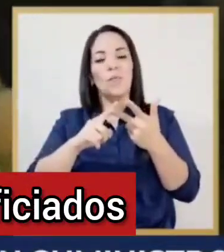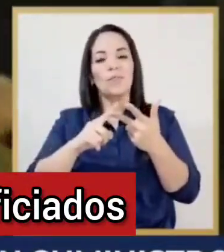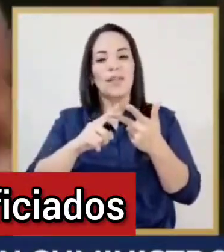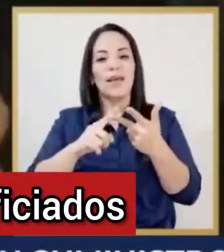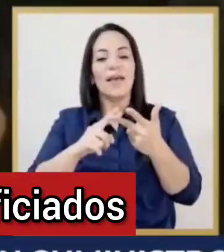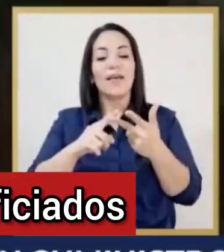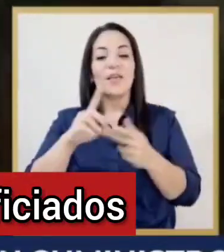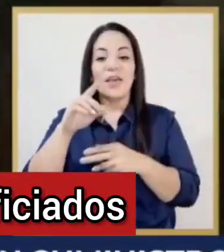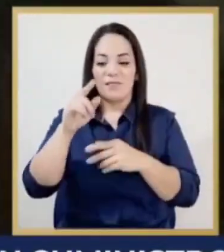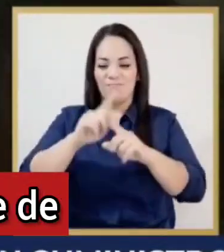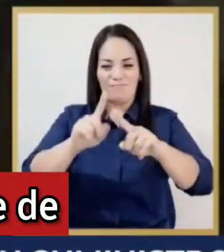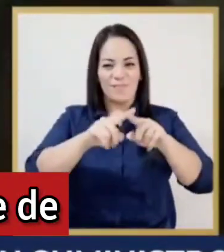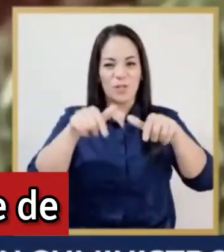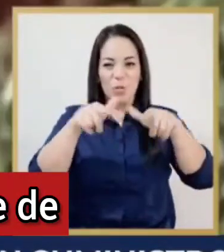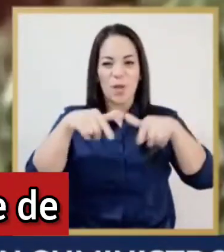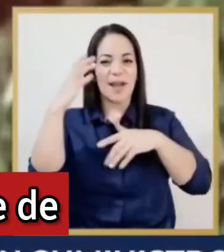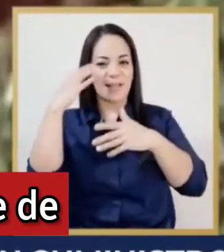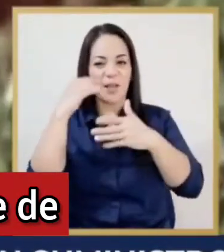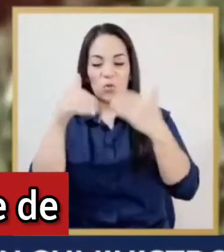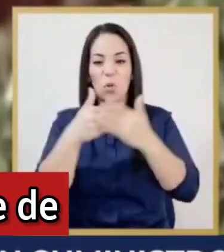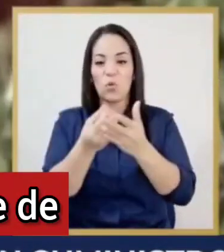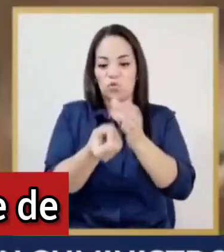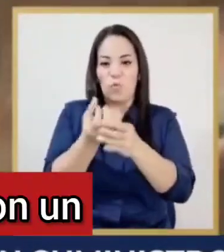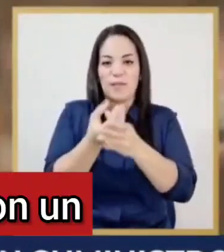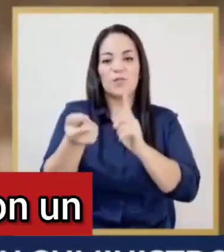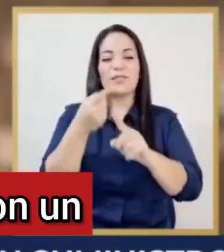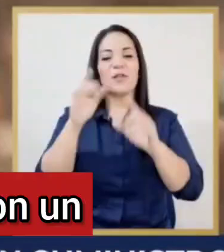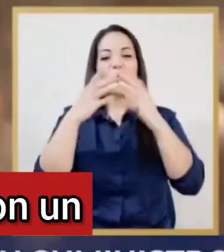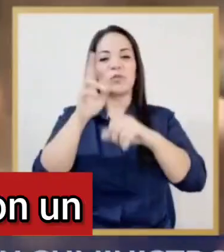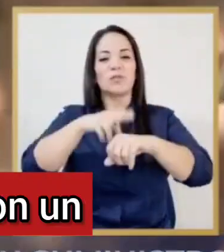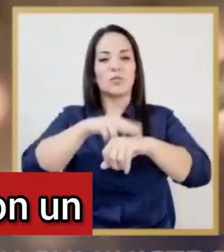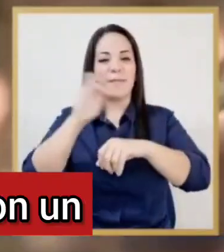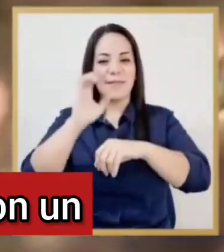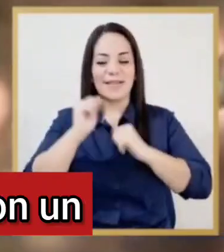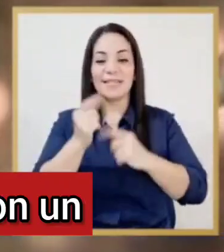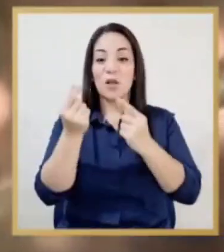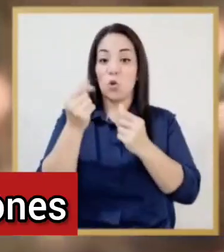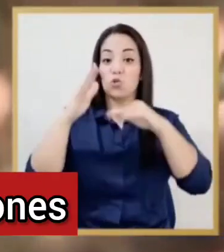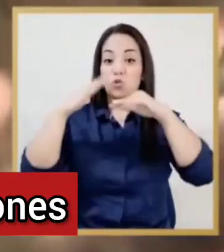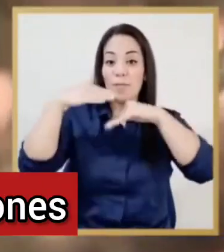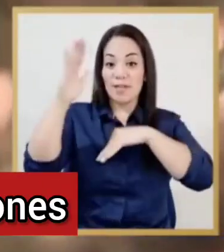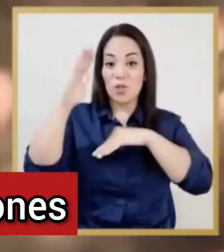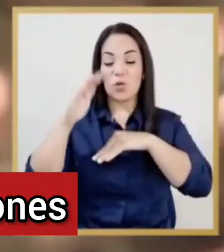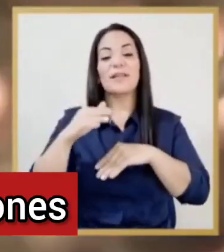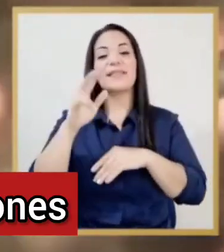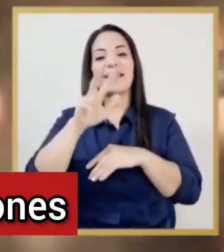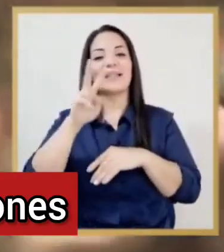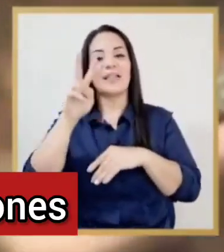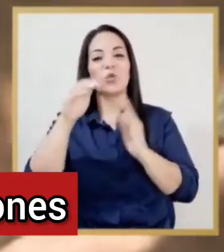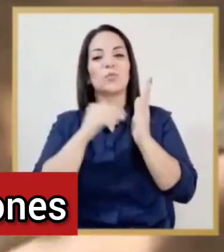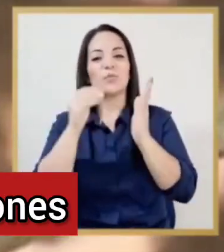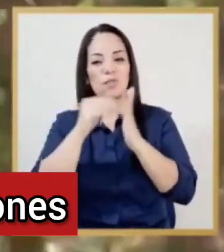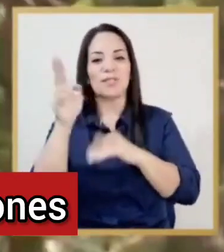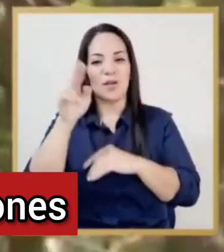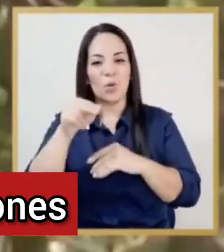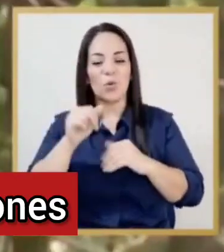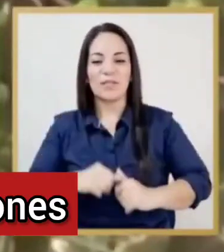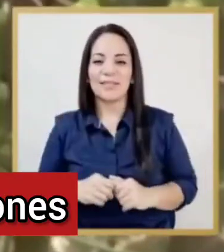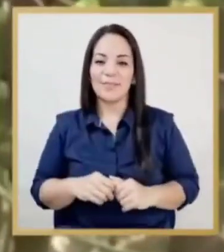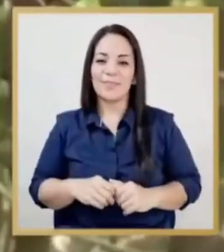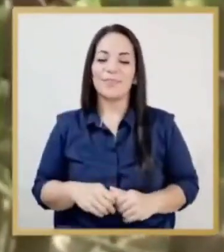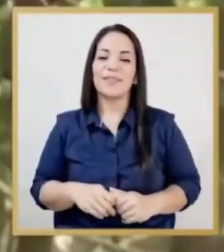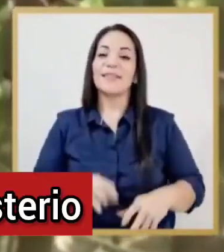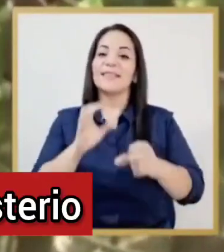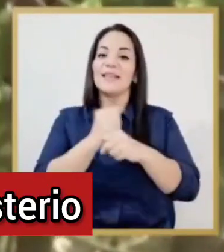en San José, fueron beneficiados con la entrega de suministros por parte de la Comisión Nacional de Emergencias con un costo superior a los 32 millones de